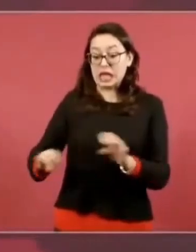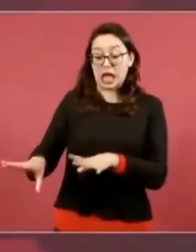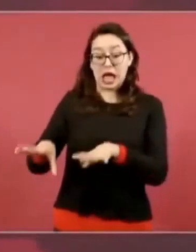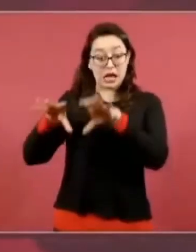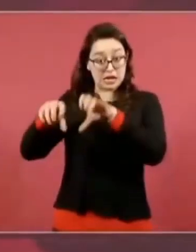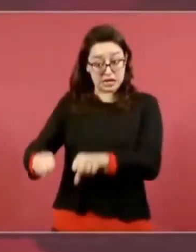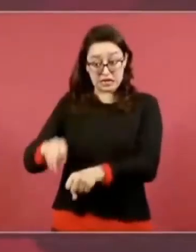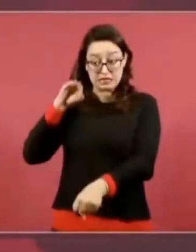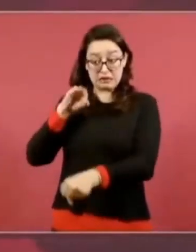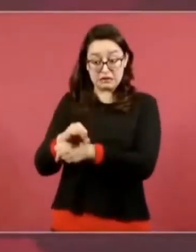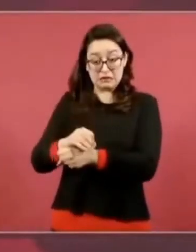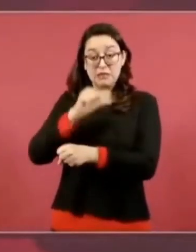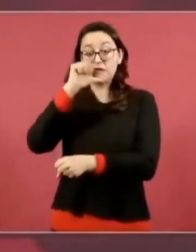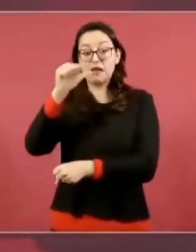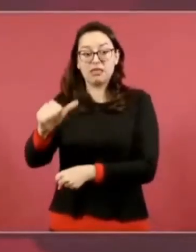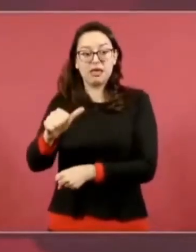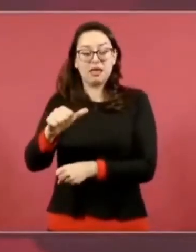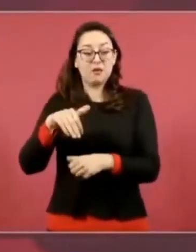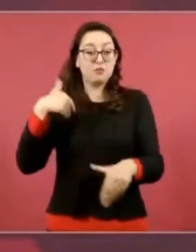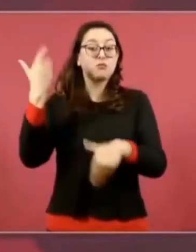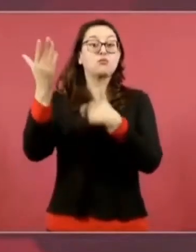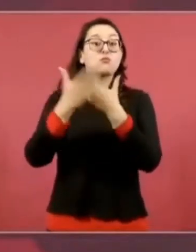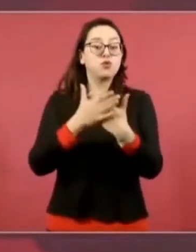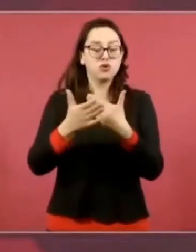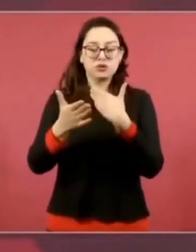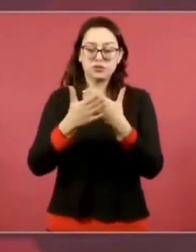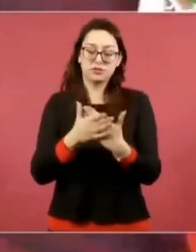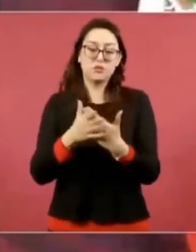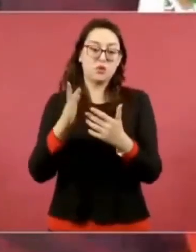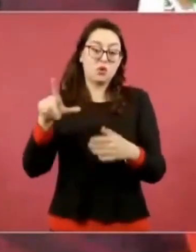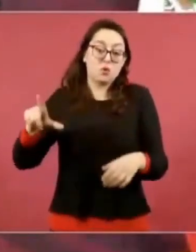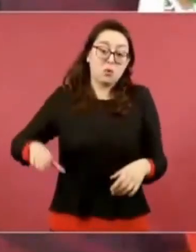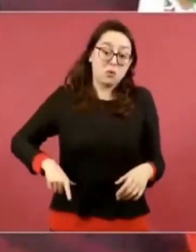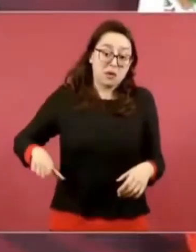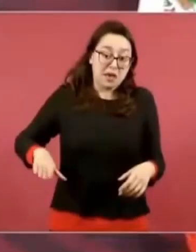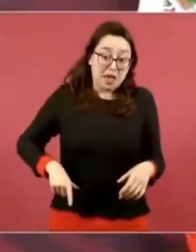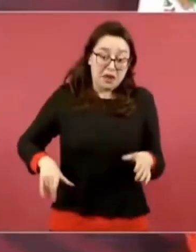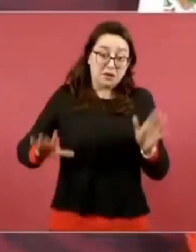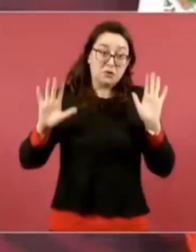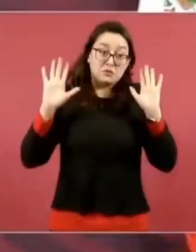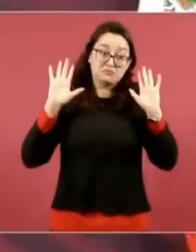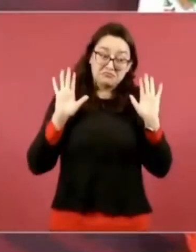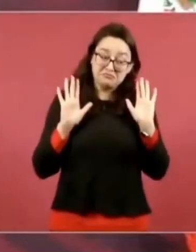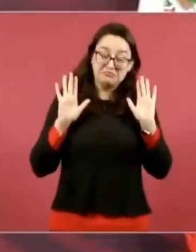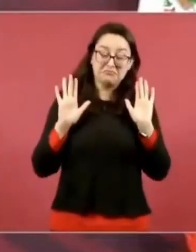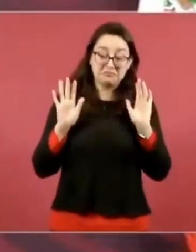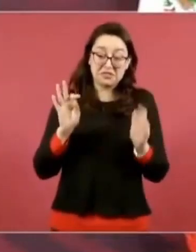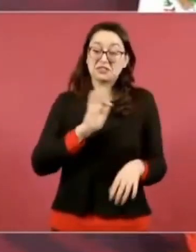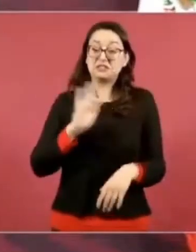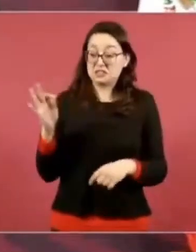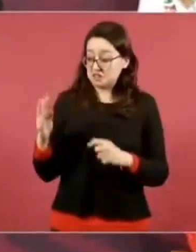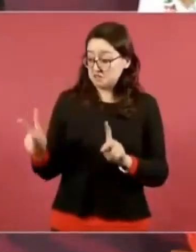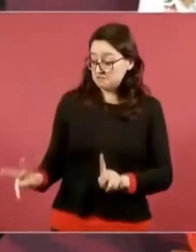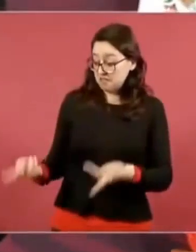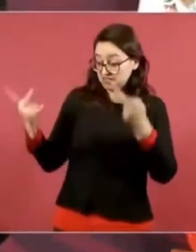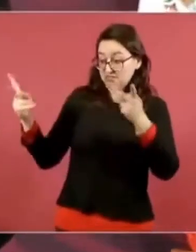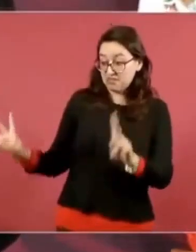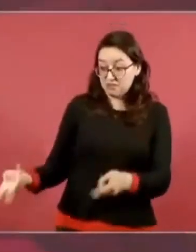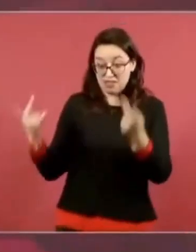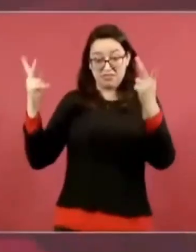como lo han venido haciendo. Les falta